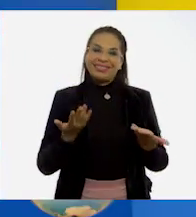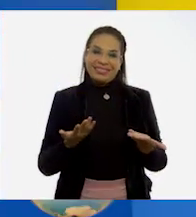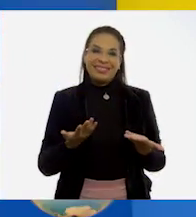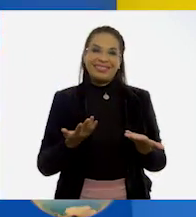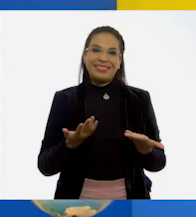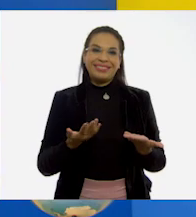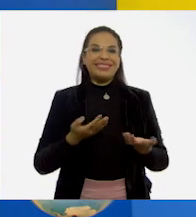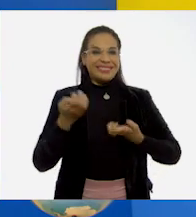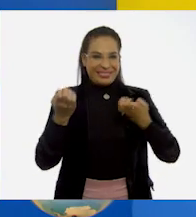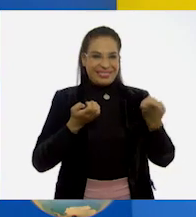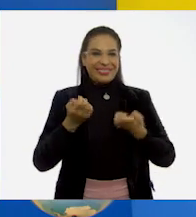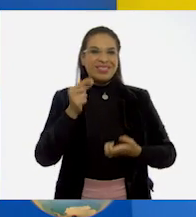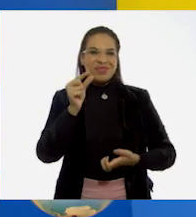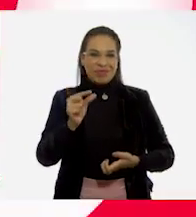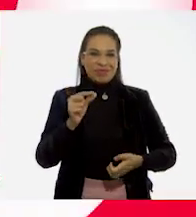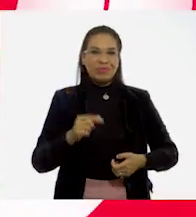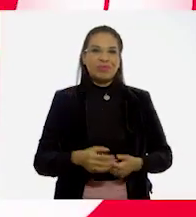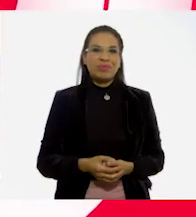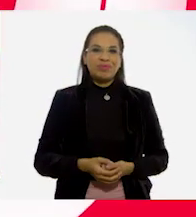antes vamos a movernos un poco.